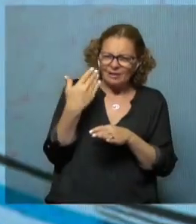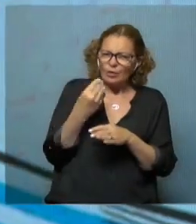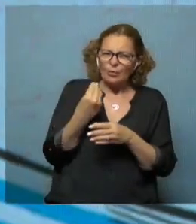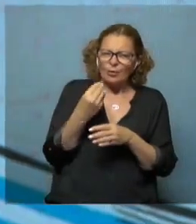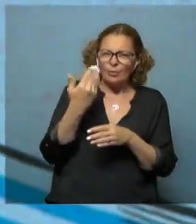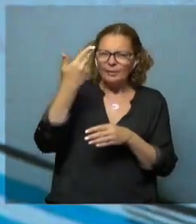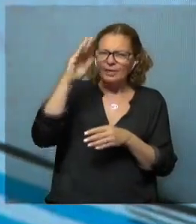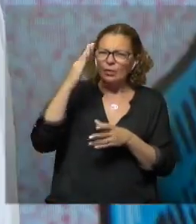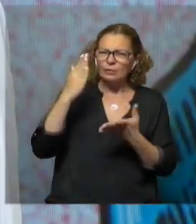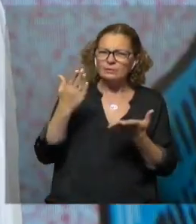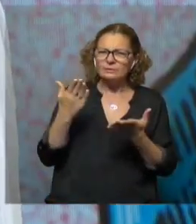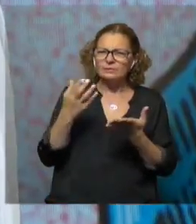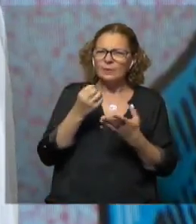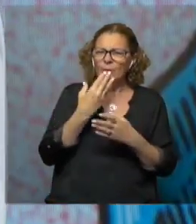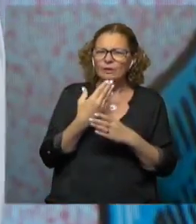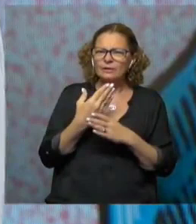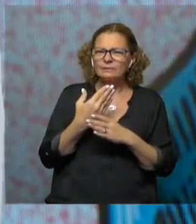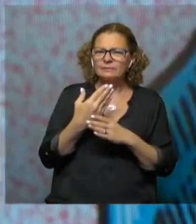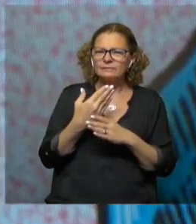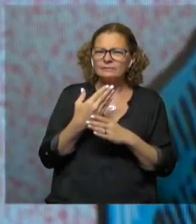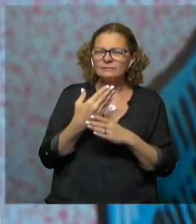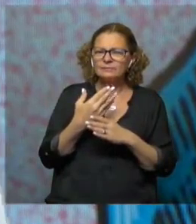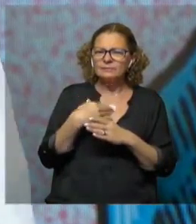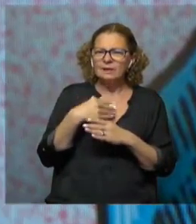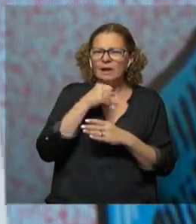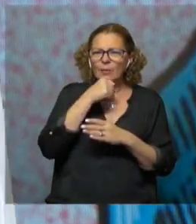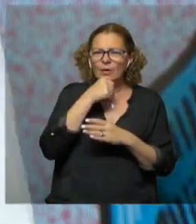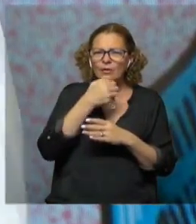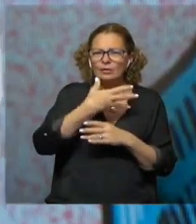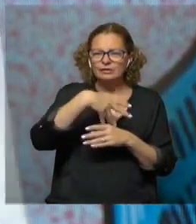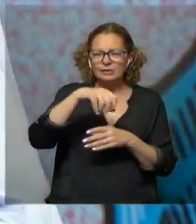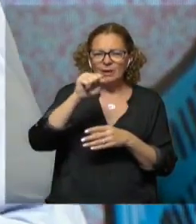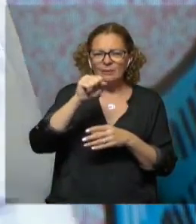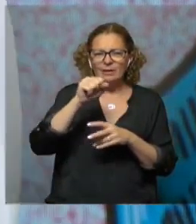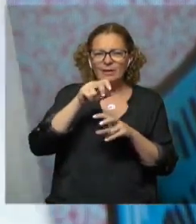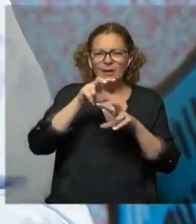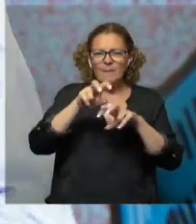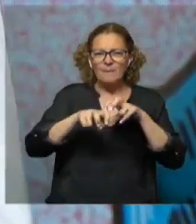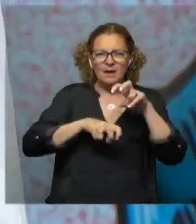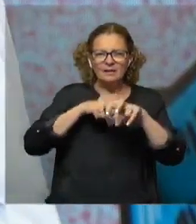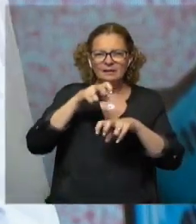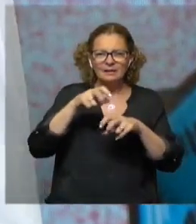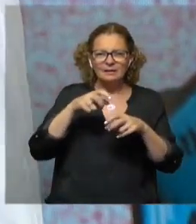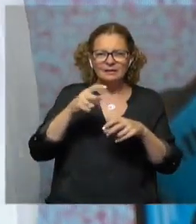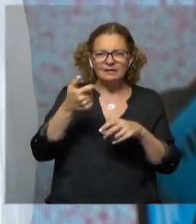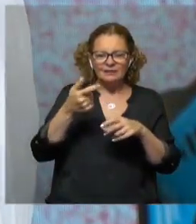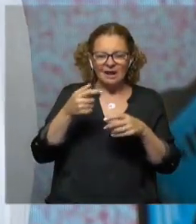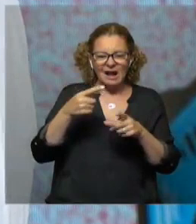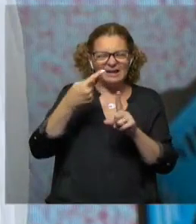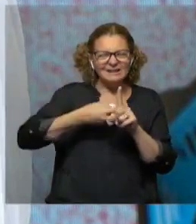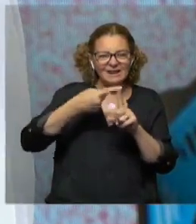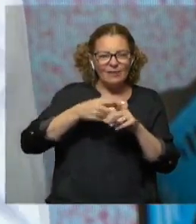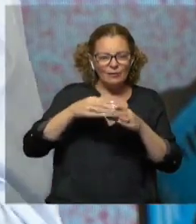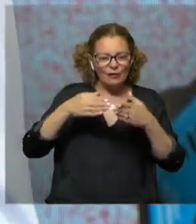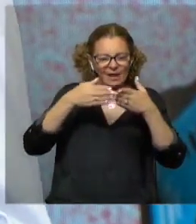adulto? Bueno, digo, mi abuelo nos llevaba, en el Parque Rivera antes se alquilaban unos barquitos y